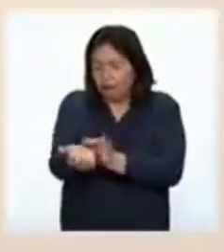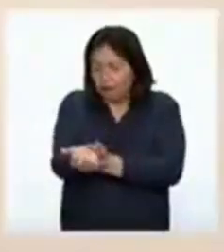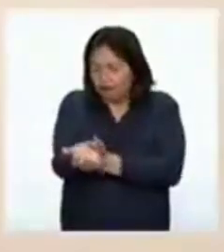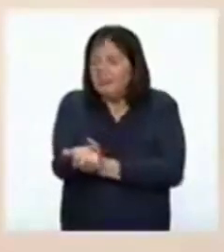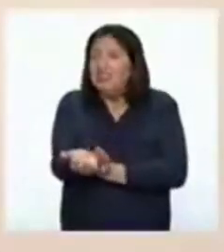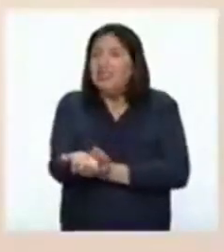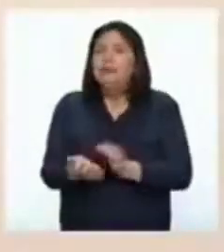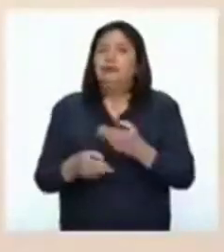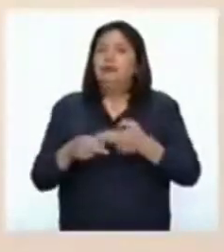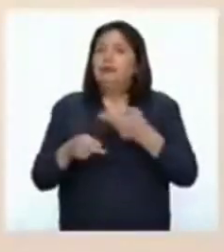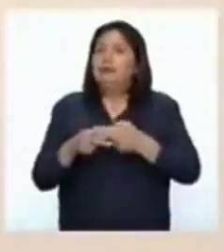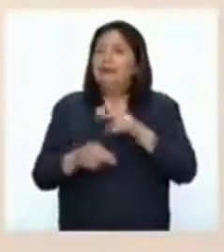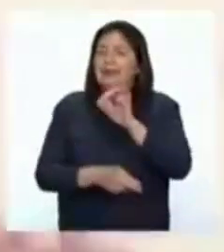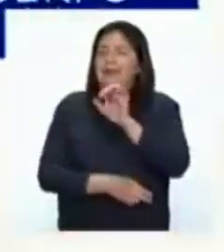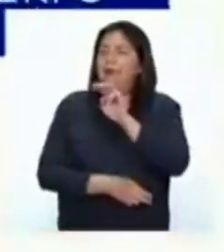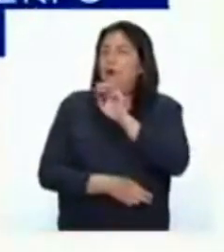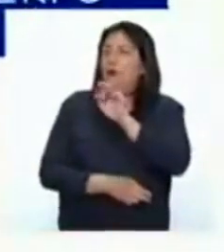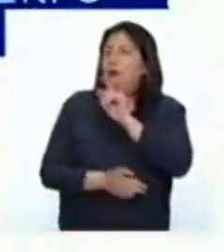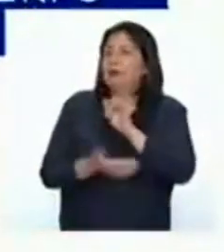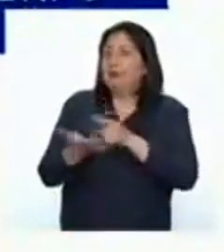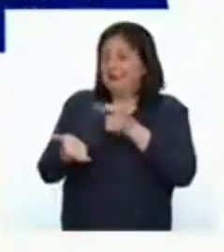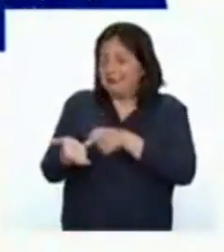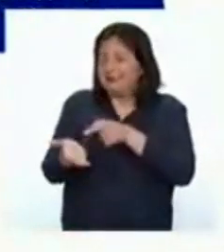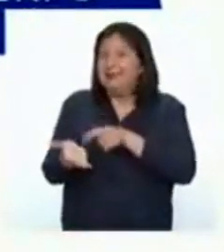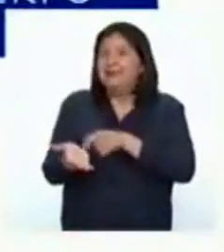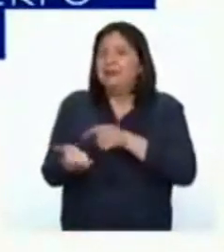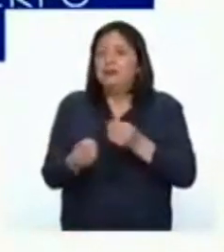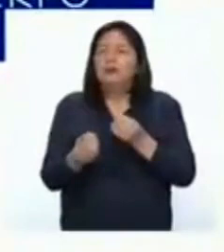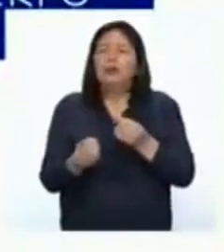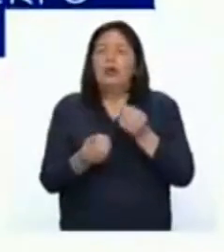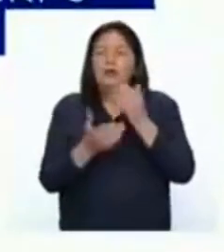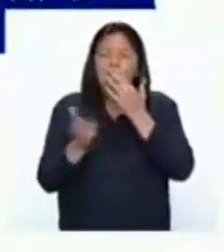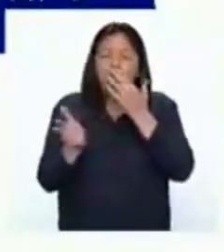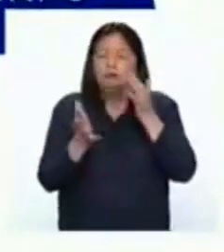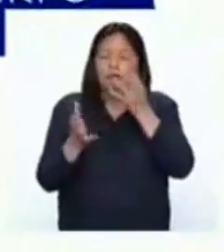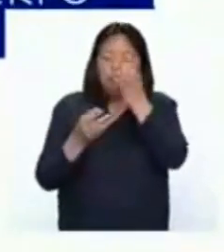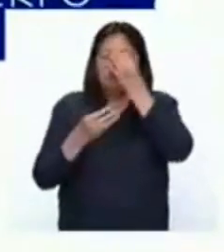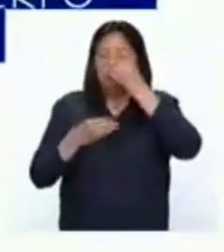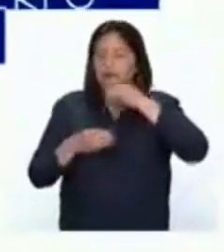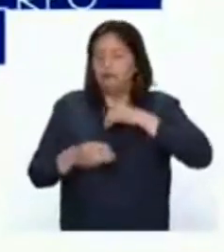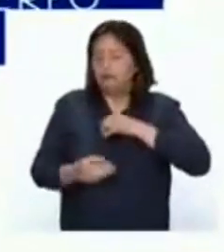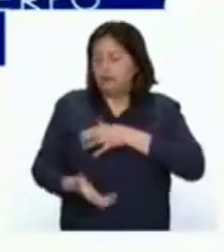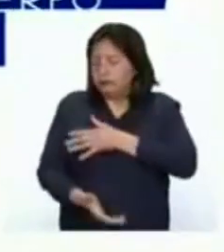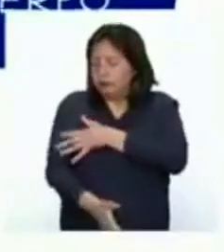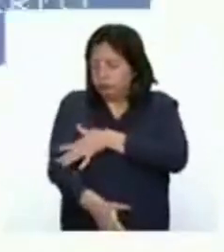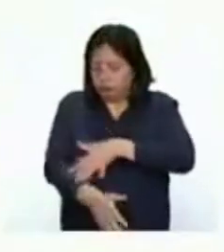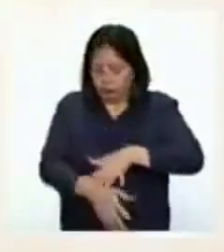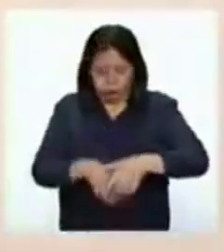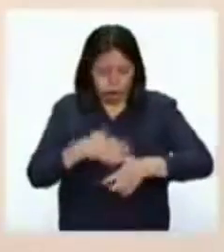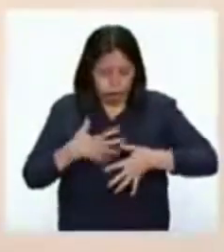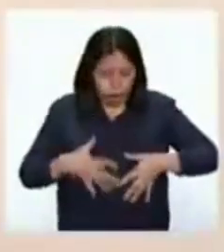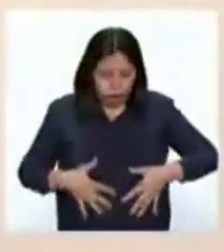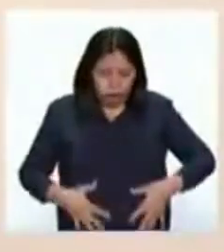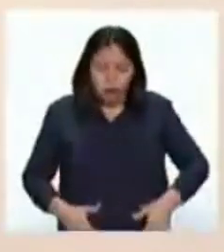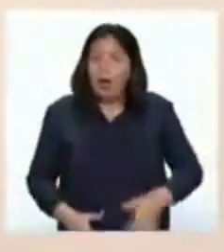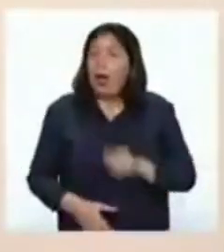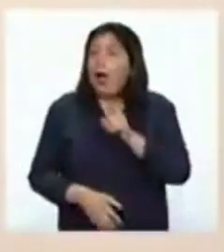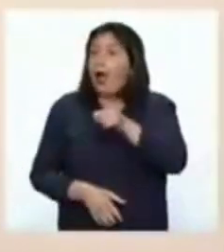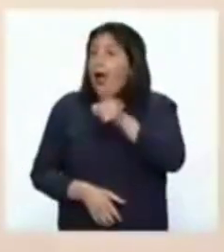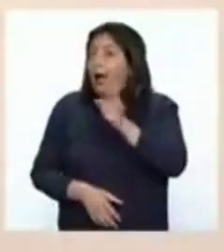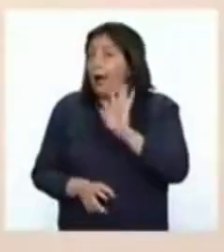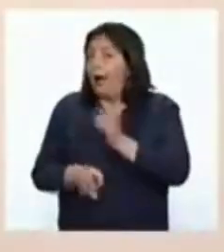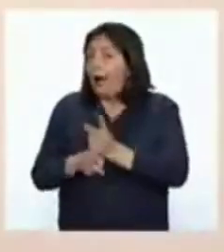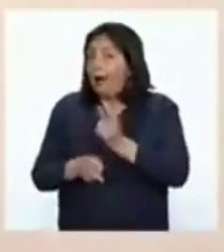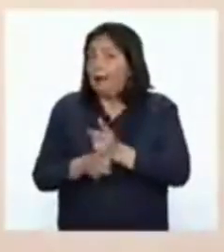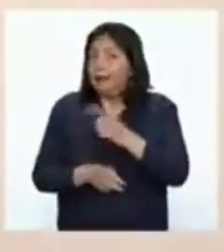función muy importante en transportar el oxígeno por todo nuestro cuerpo. Ojito con esto,